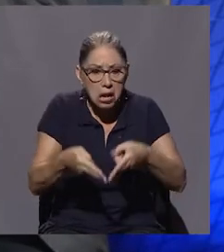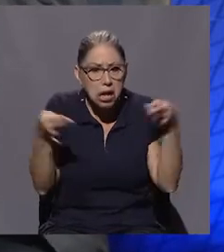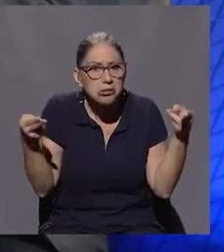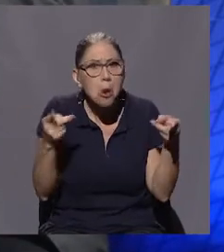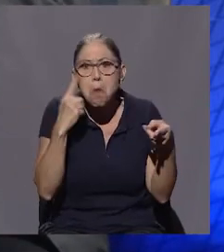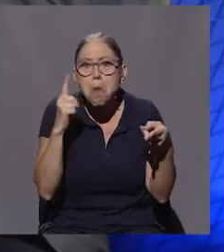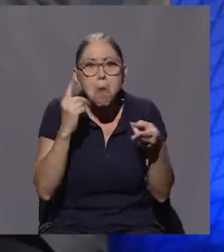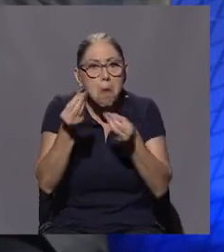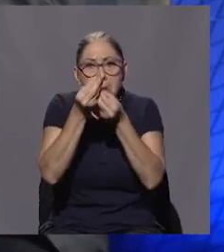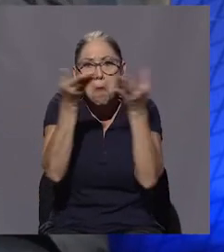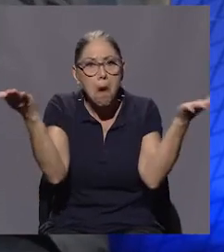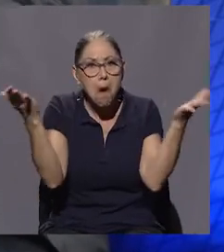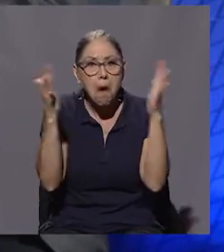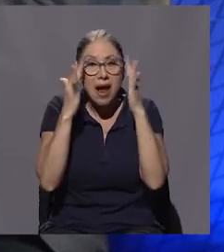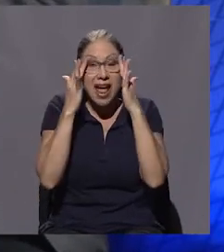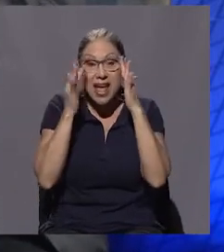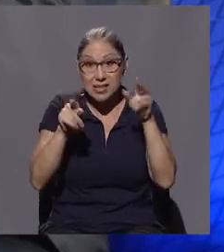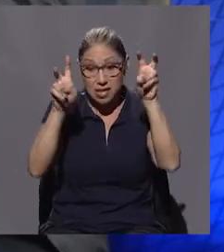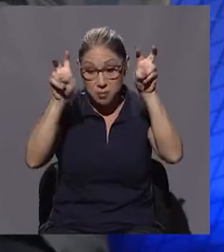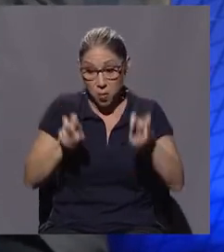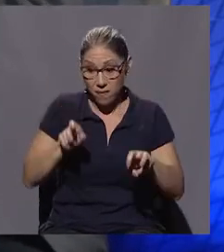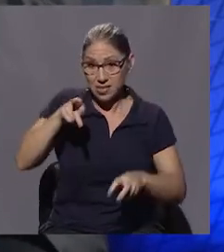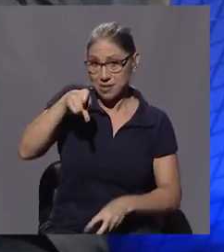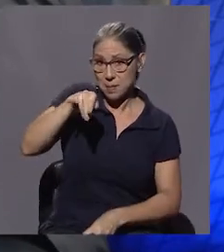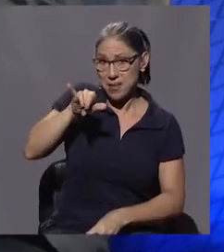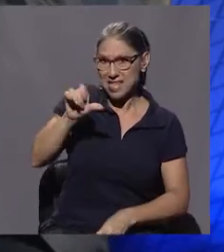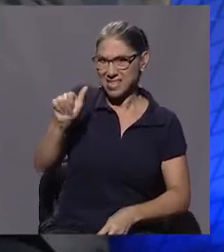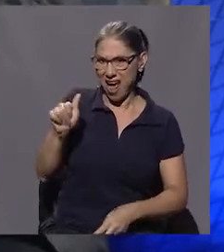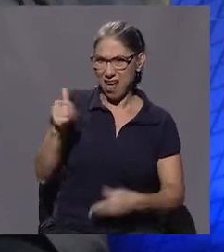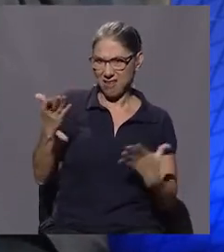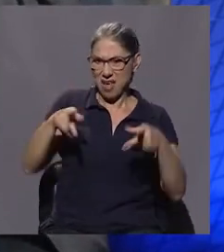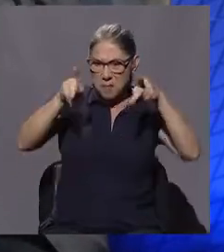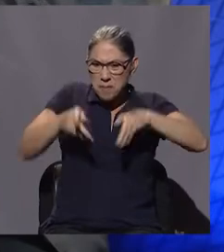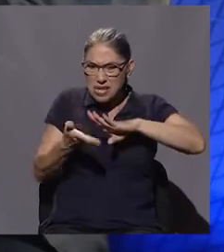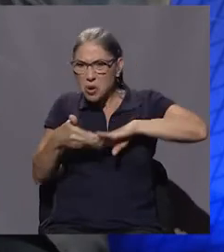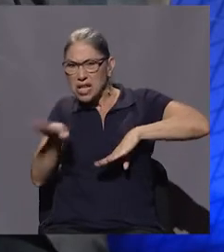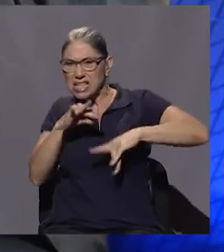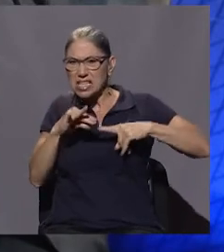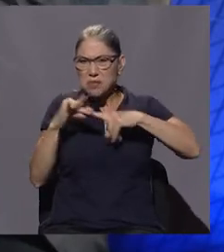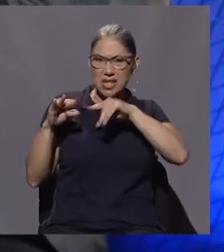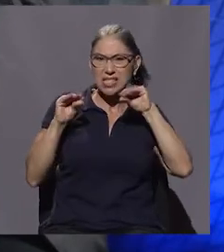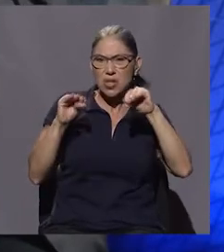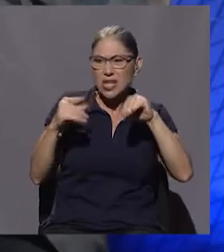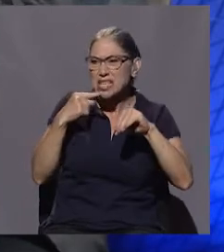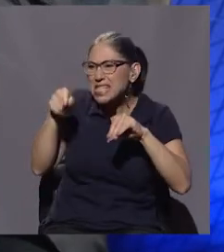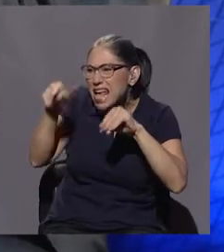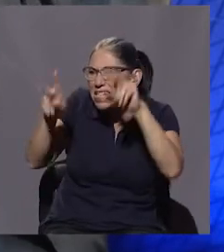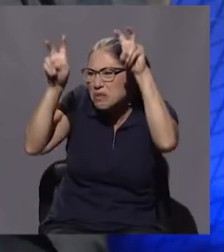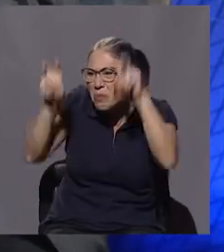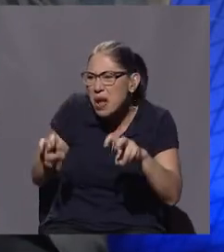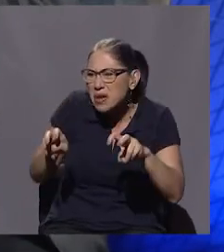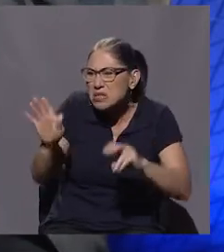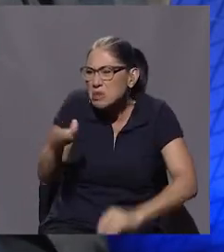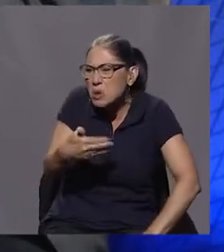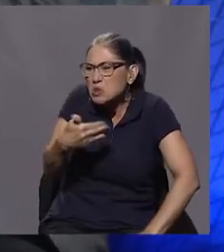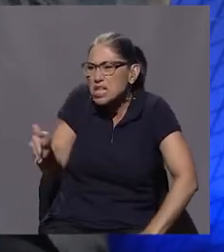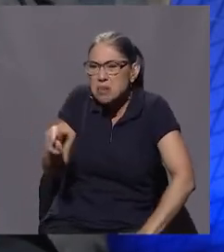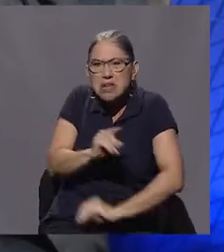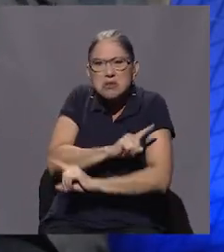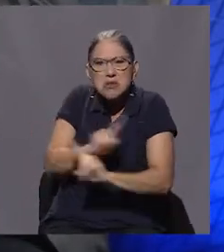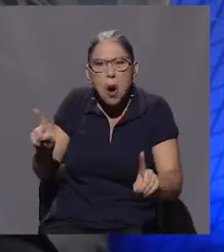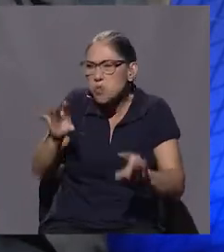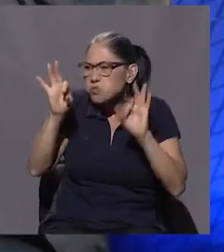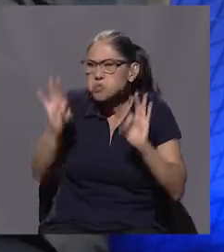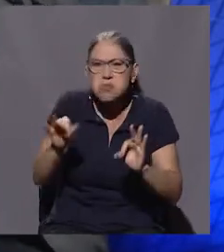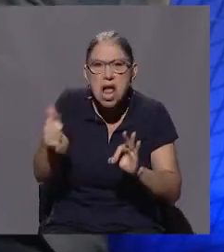cuestionadas a nivel internacional por expertos en educación de que no sirven absolutamente para nada en